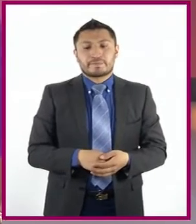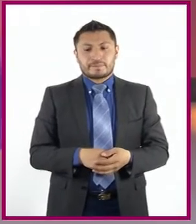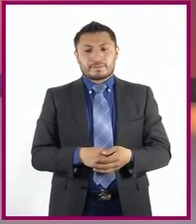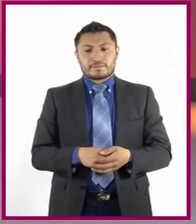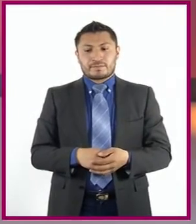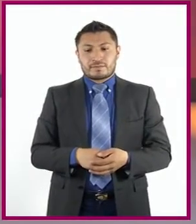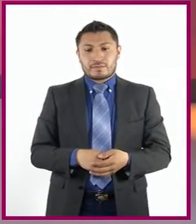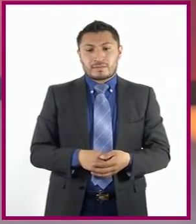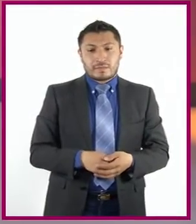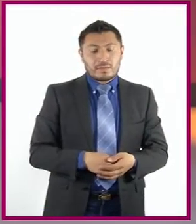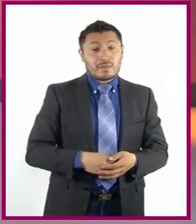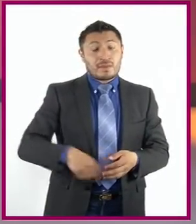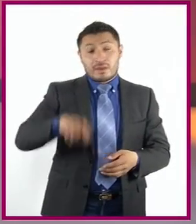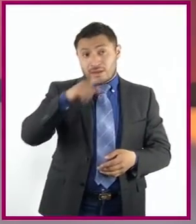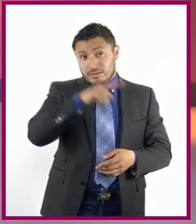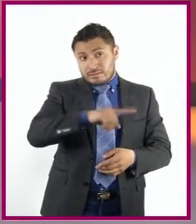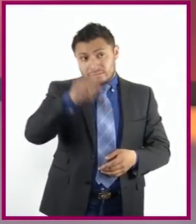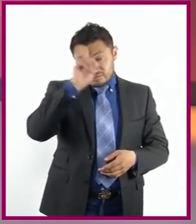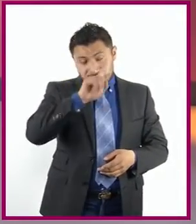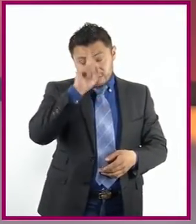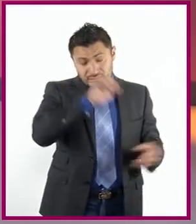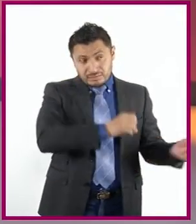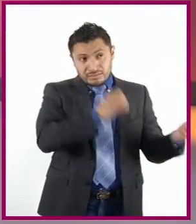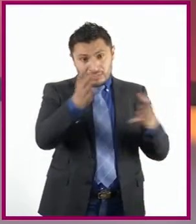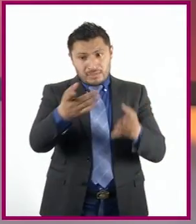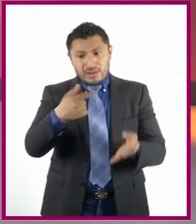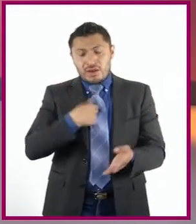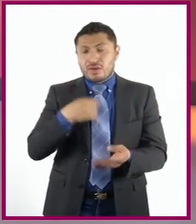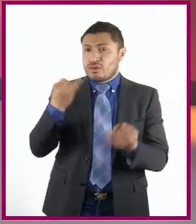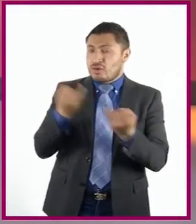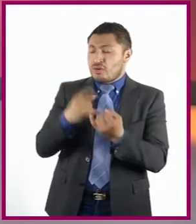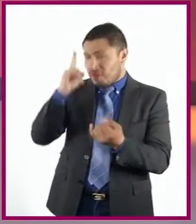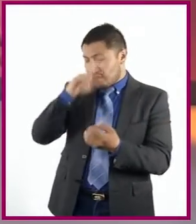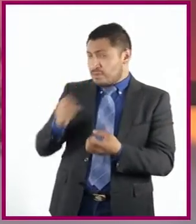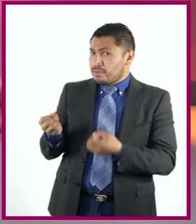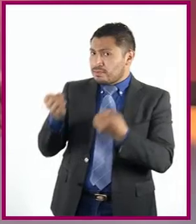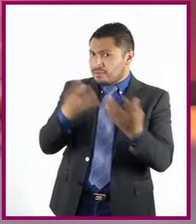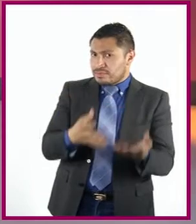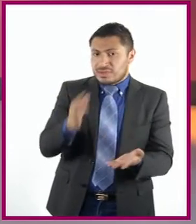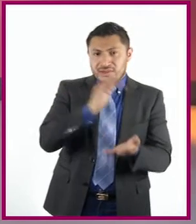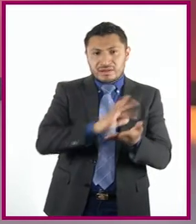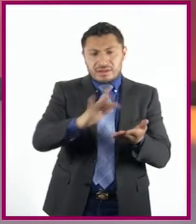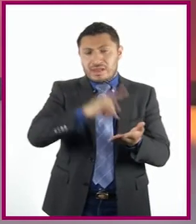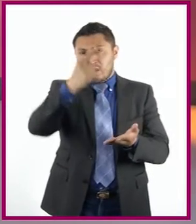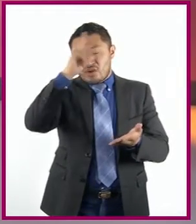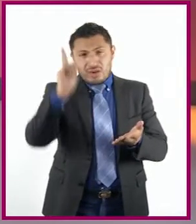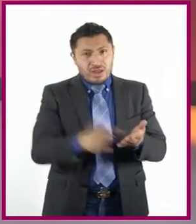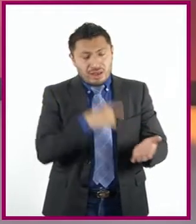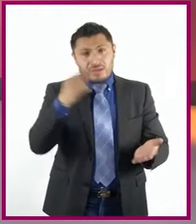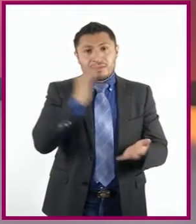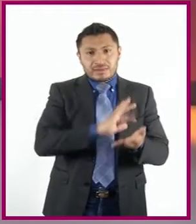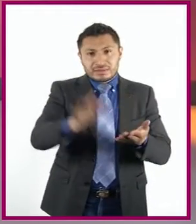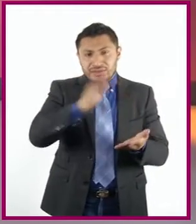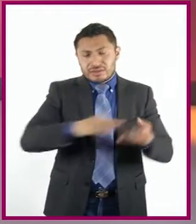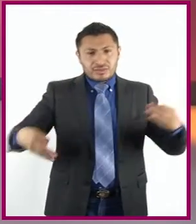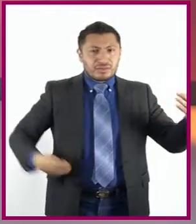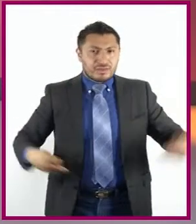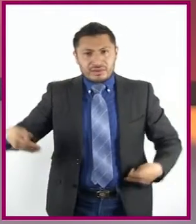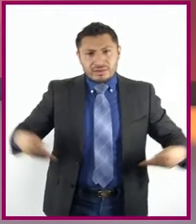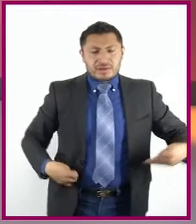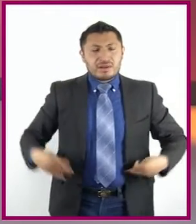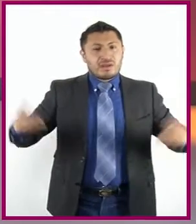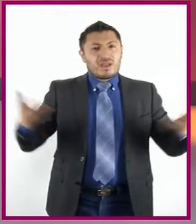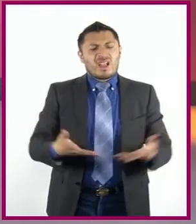A tus consejos yo añadiría los siguientes. Leer de una sola vez. La lectura de una obra de teatro